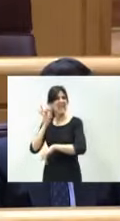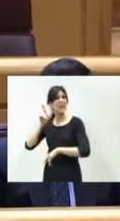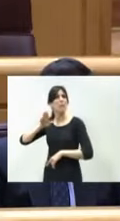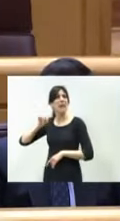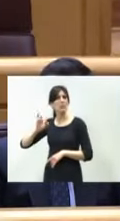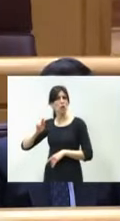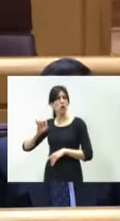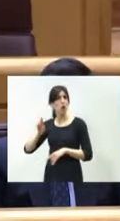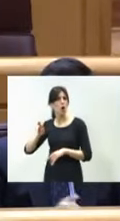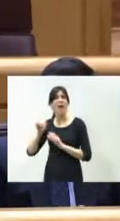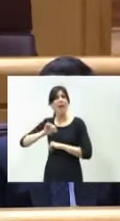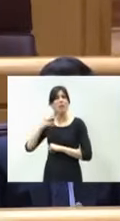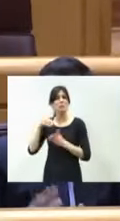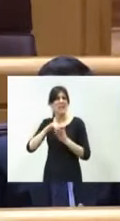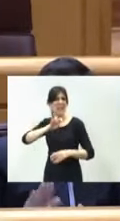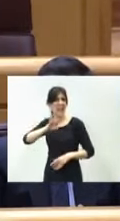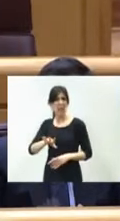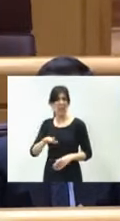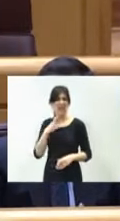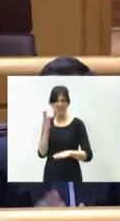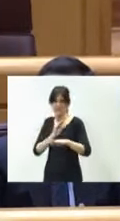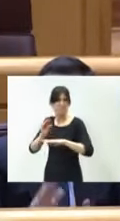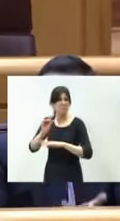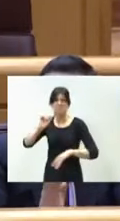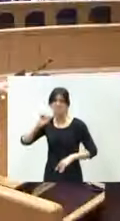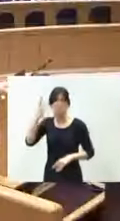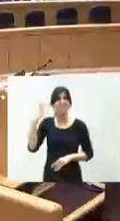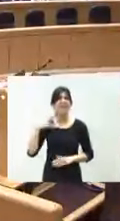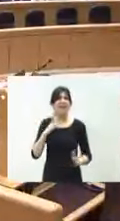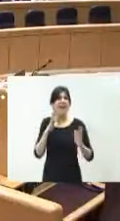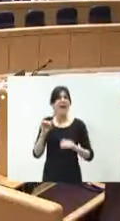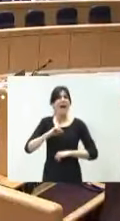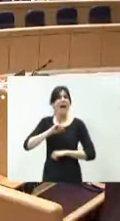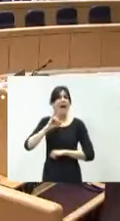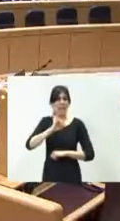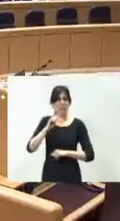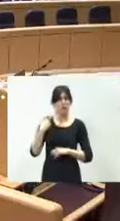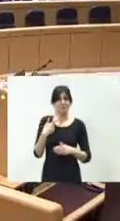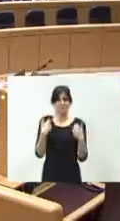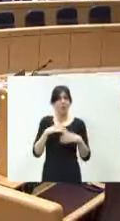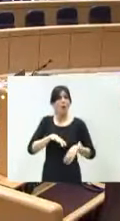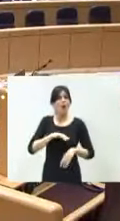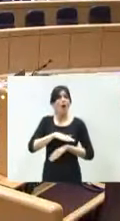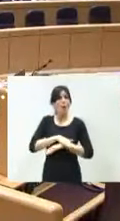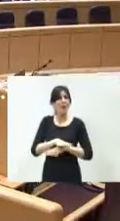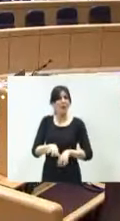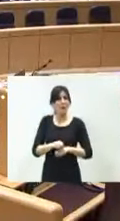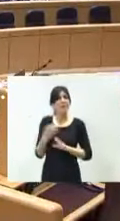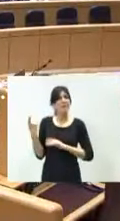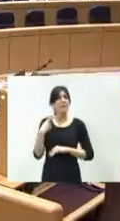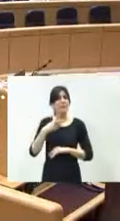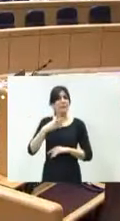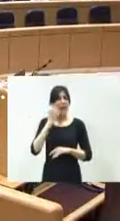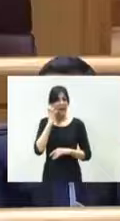2015. La mayor inversión que hemos tenido ha sido durante los años del presidente Rajoy con 315 millones de euros.